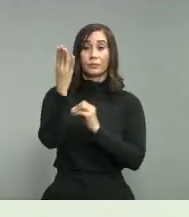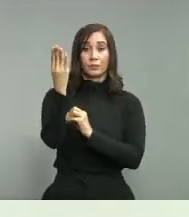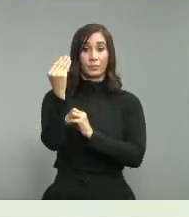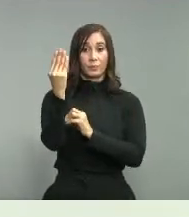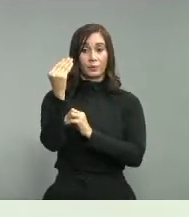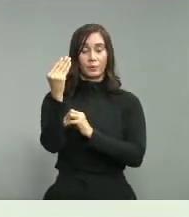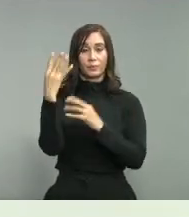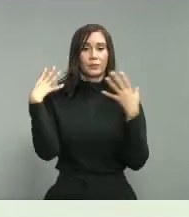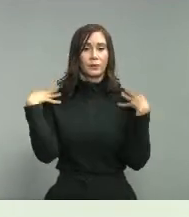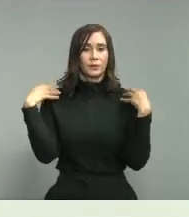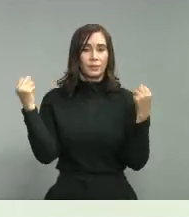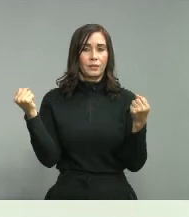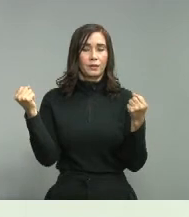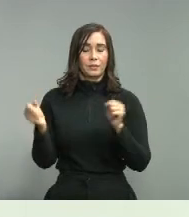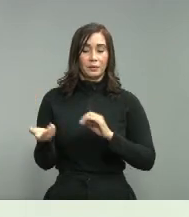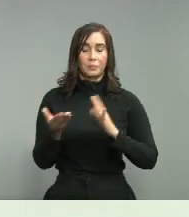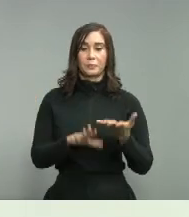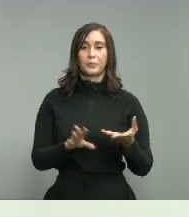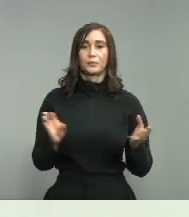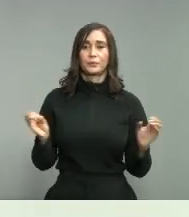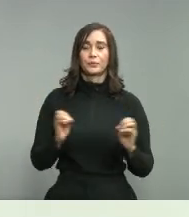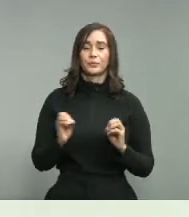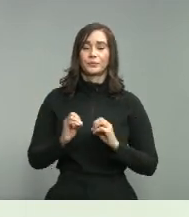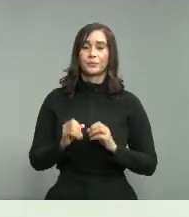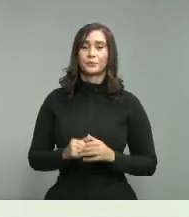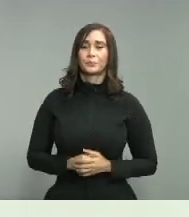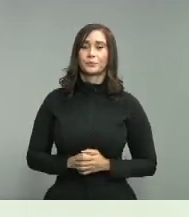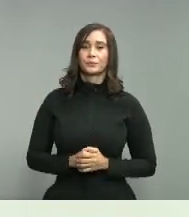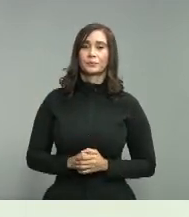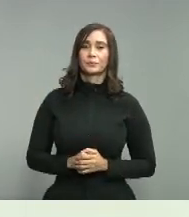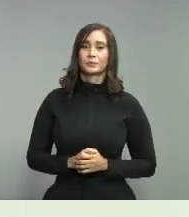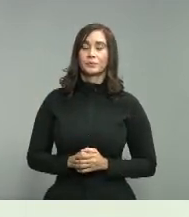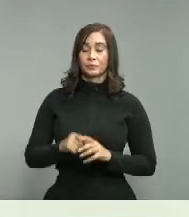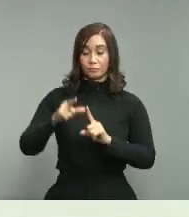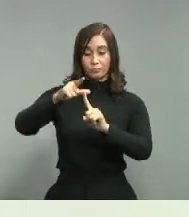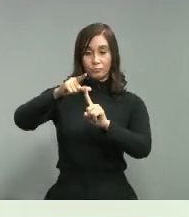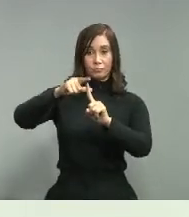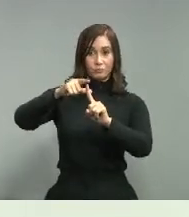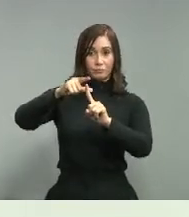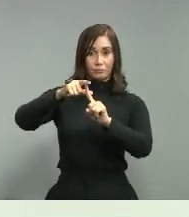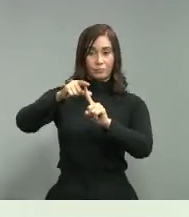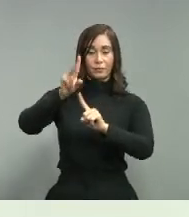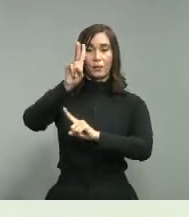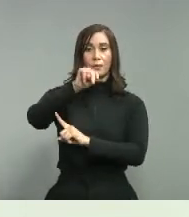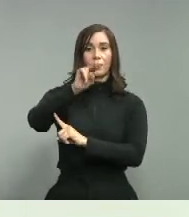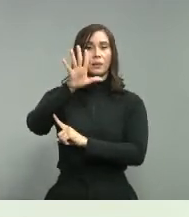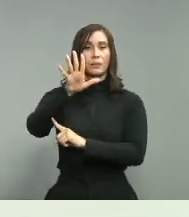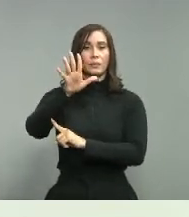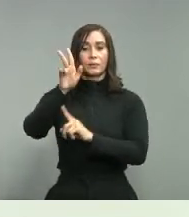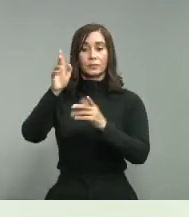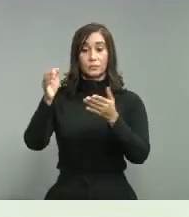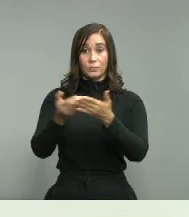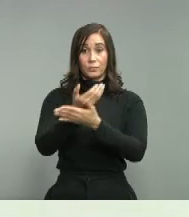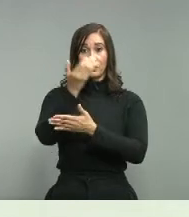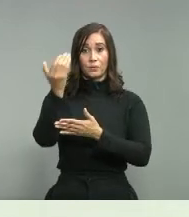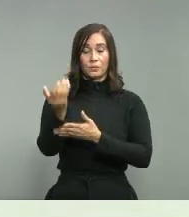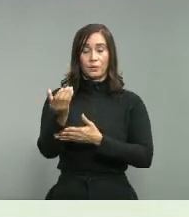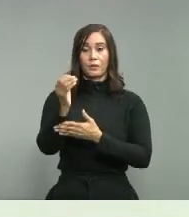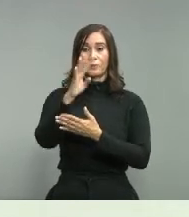recuperados 0 fallecimiento san cristóbal 25 casos nuevos